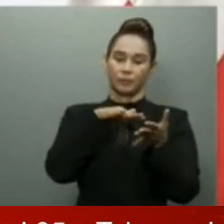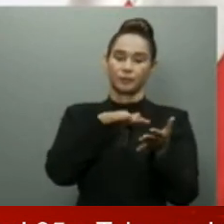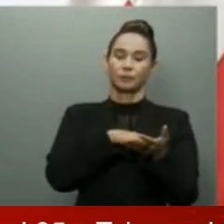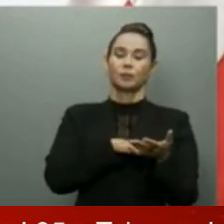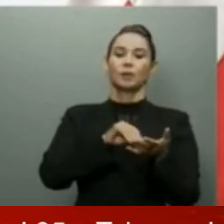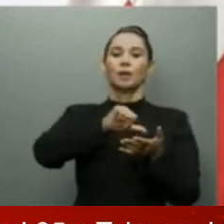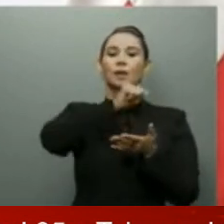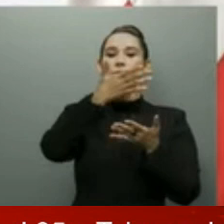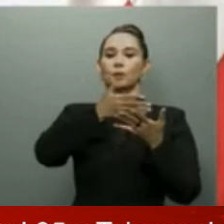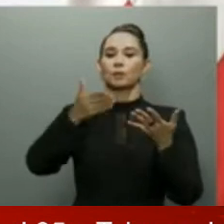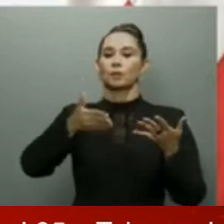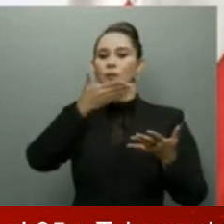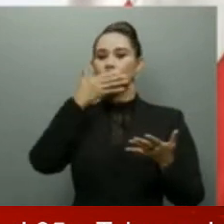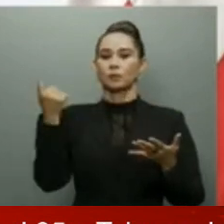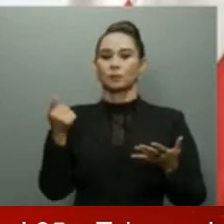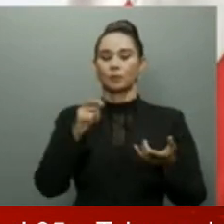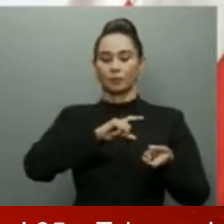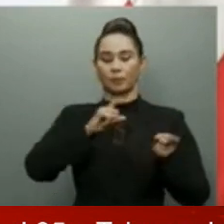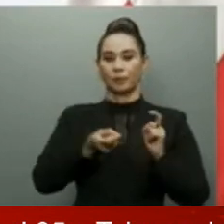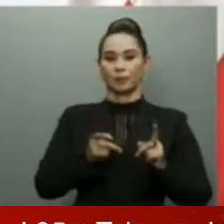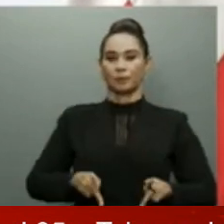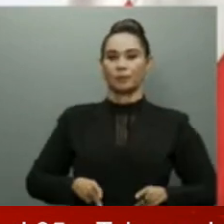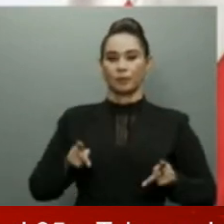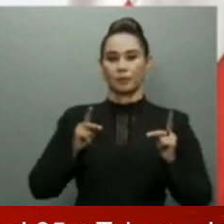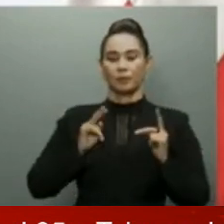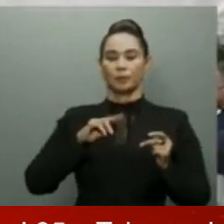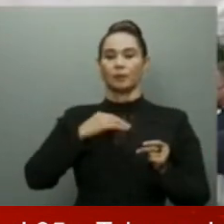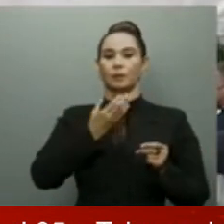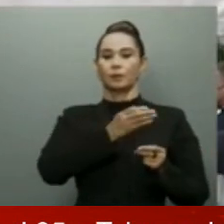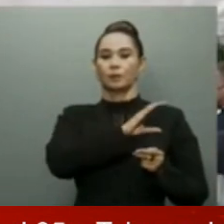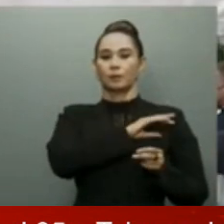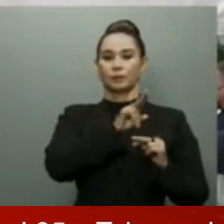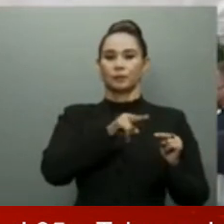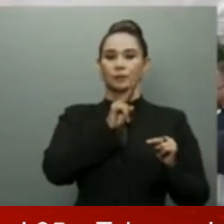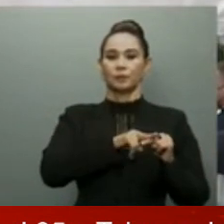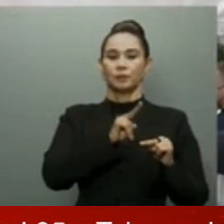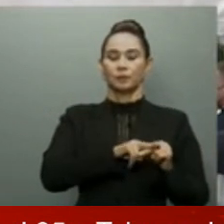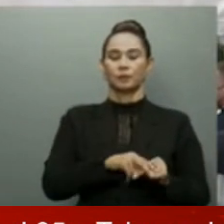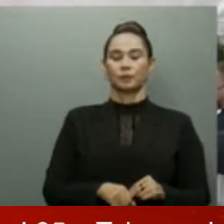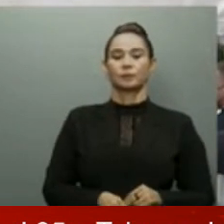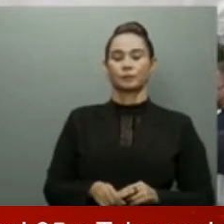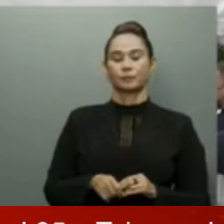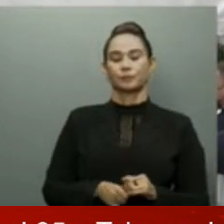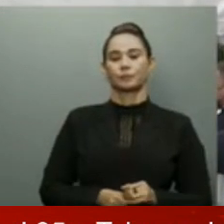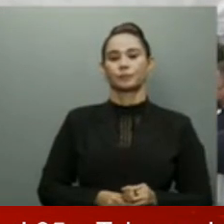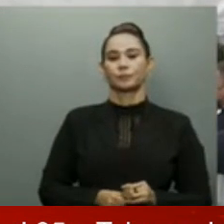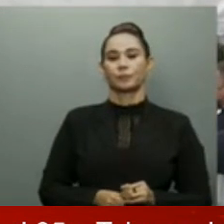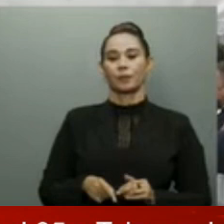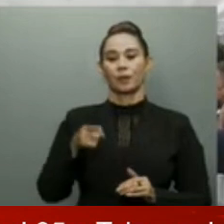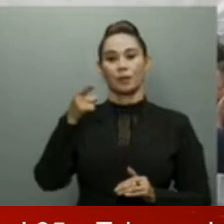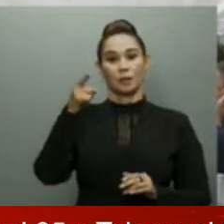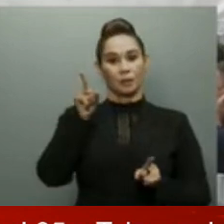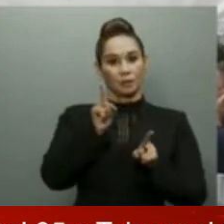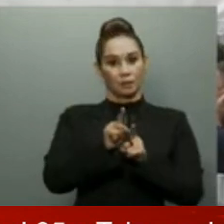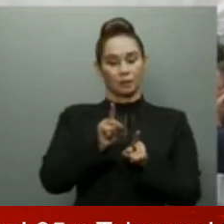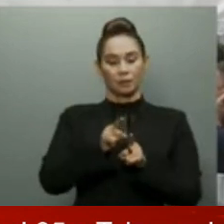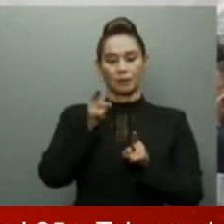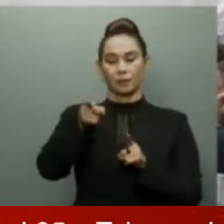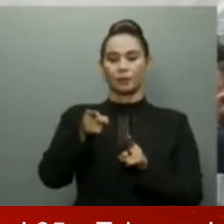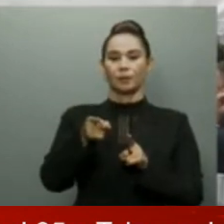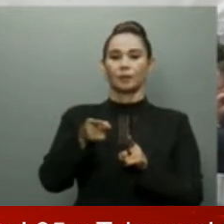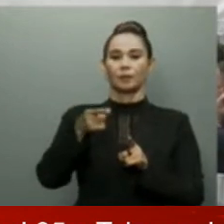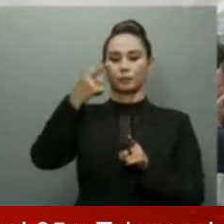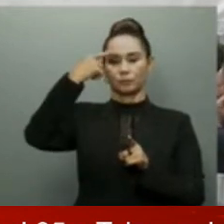de vida de nuestra Policía Nacional. Esto de la mano, con una mejor definición de los